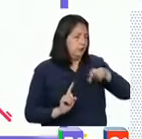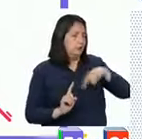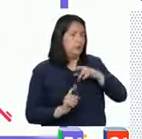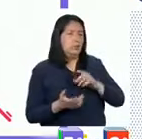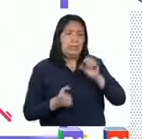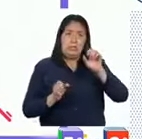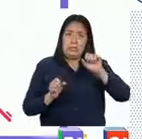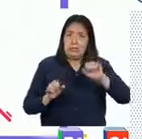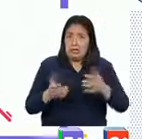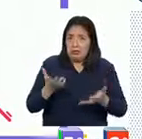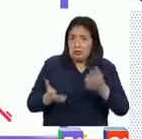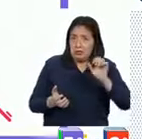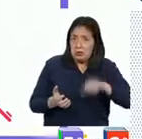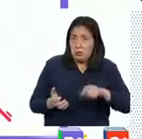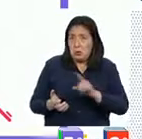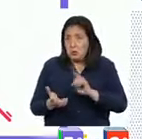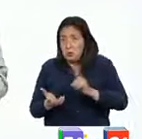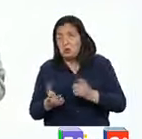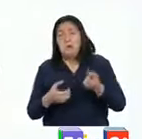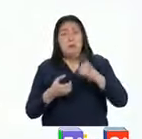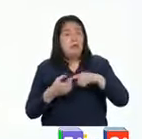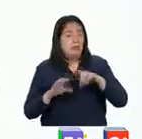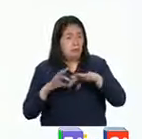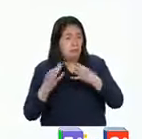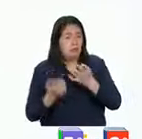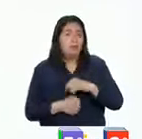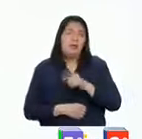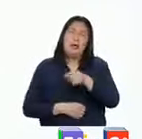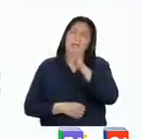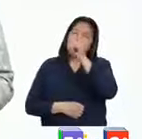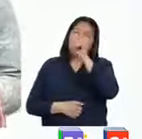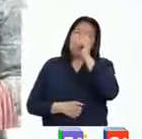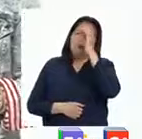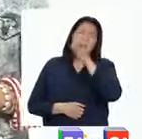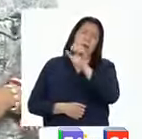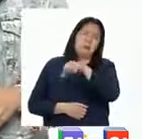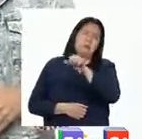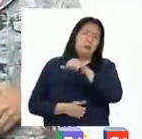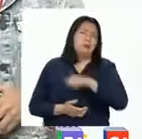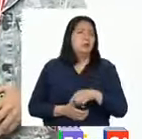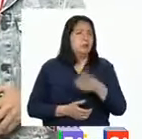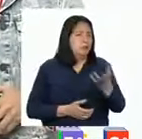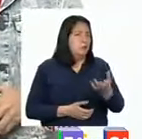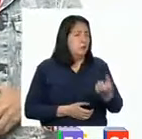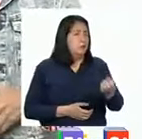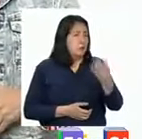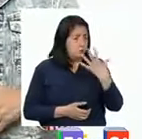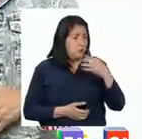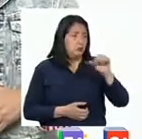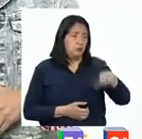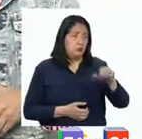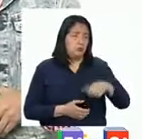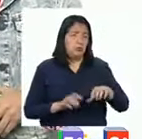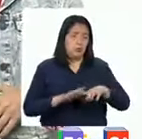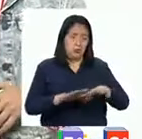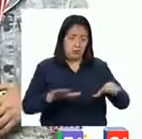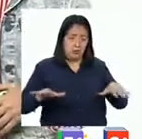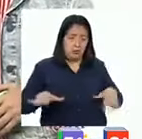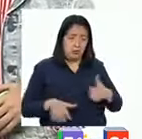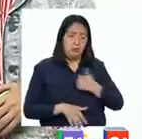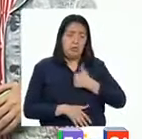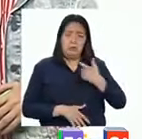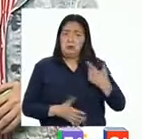pertenezcan o no a tu entorno familiar. profesora, yo creo que sí. Claro, porque nos dice que es el espacio